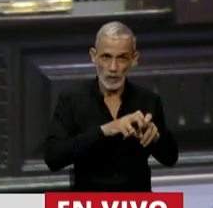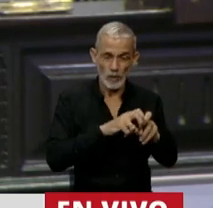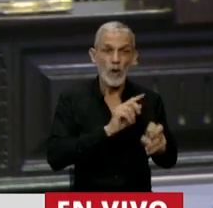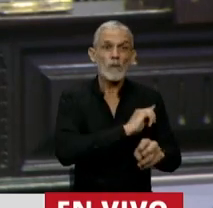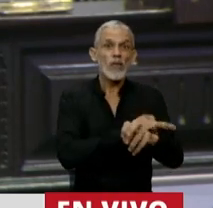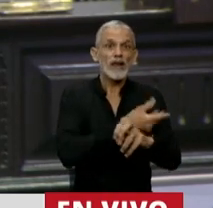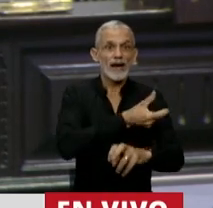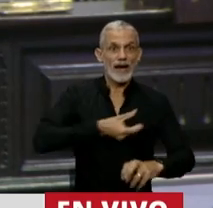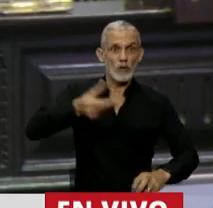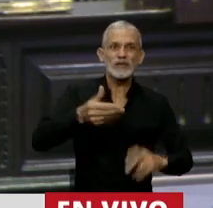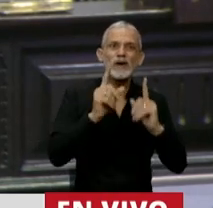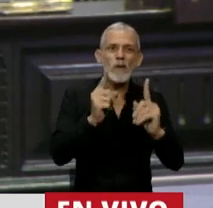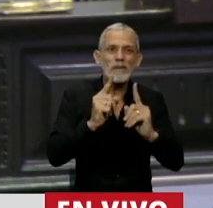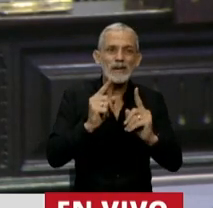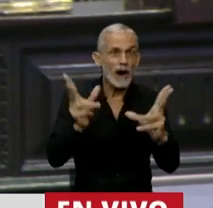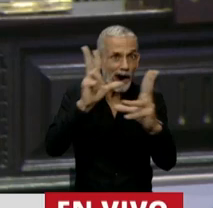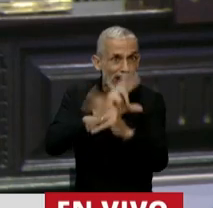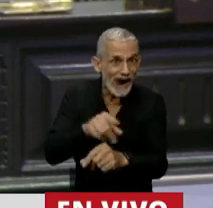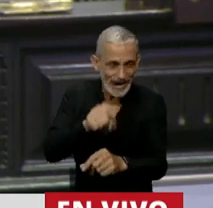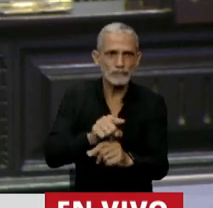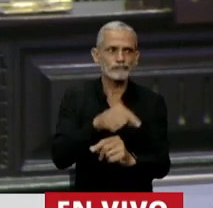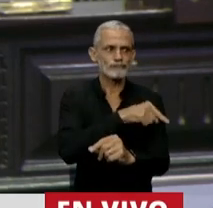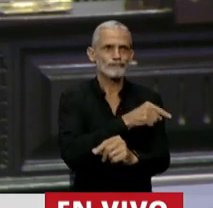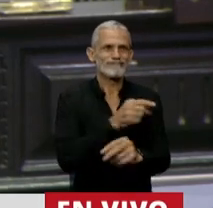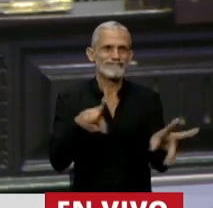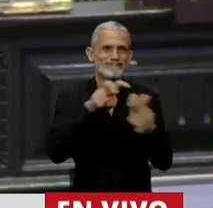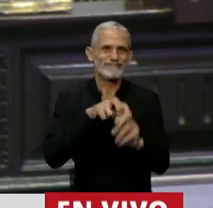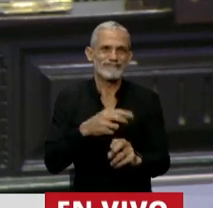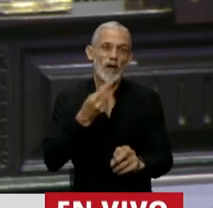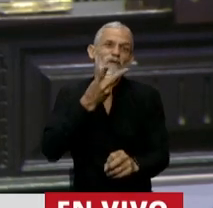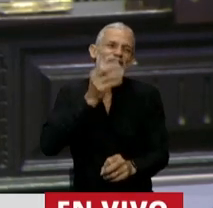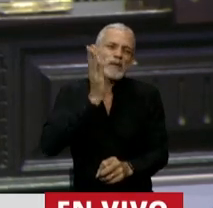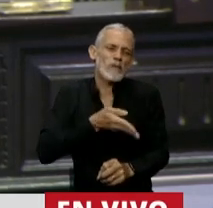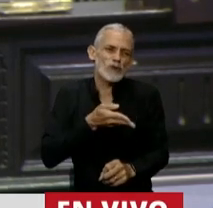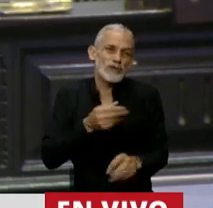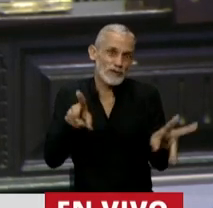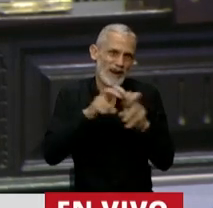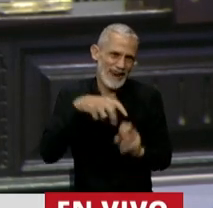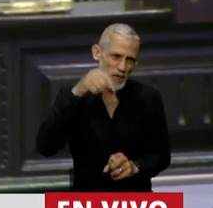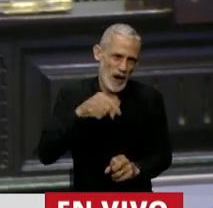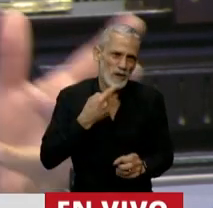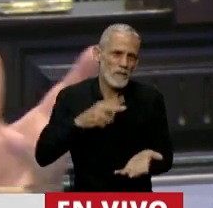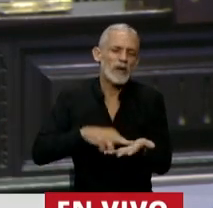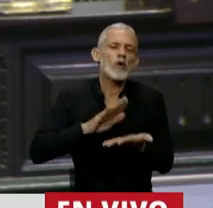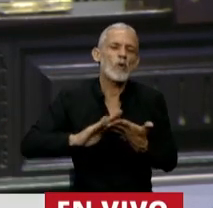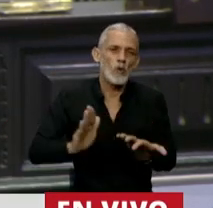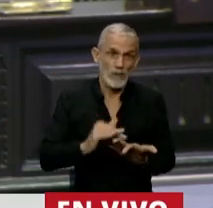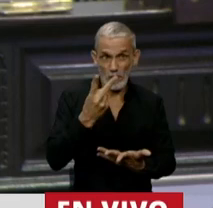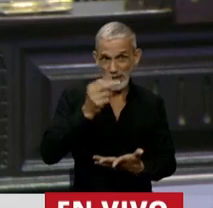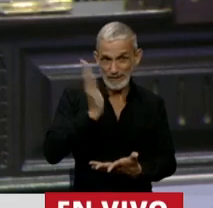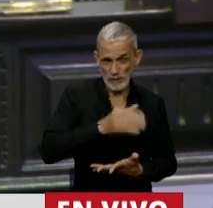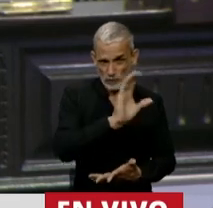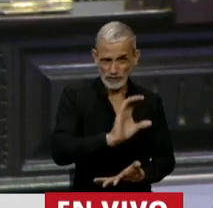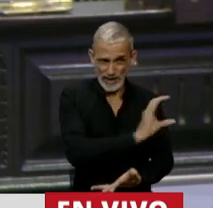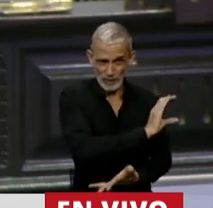Ejecutivo la ejecución de lo devengado por el 20% que recaude este tributo, porque hay 20%